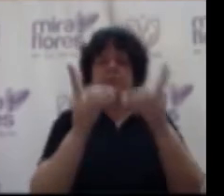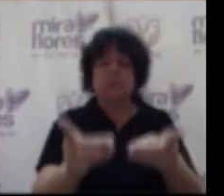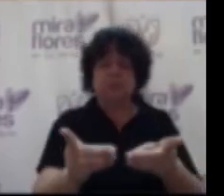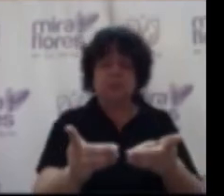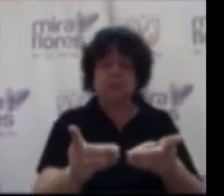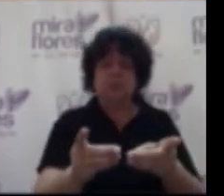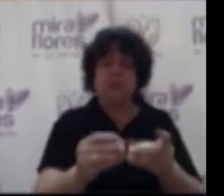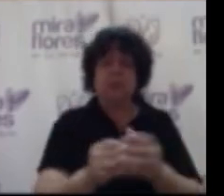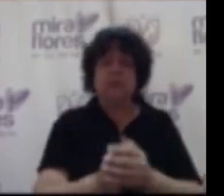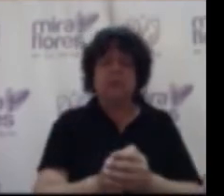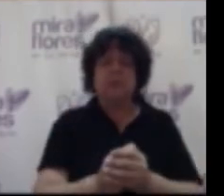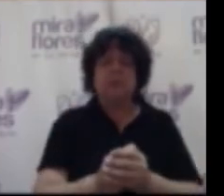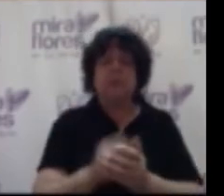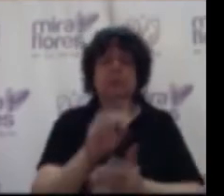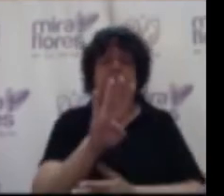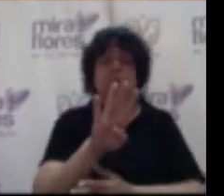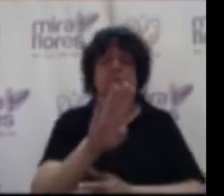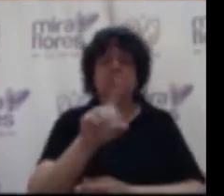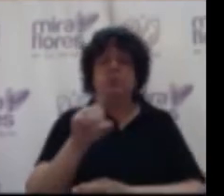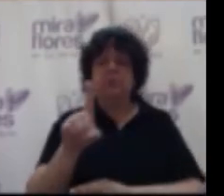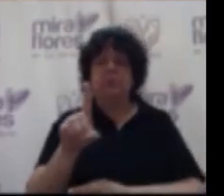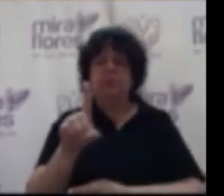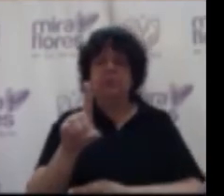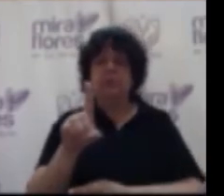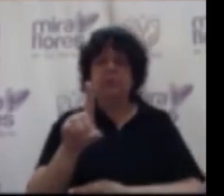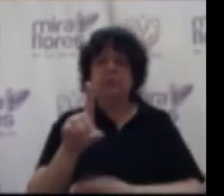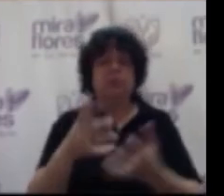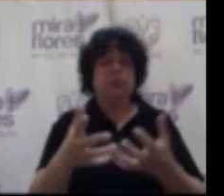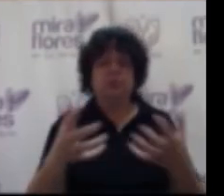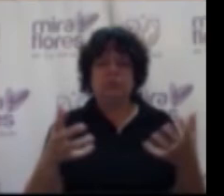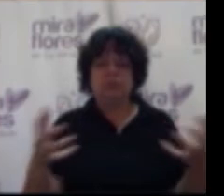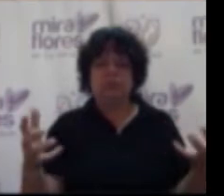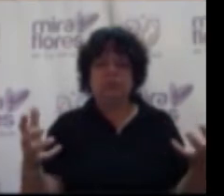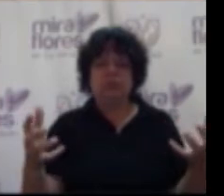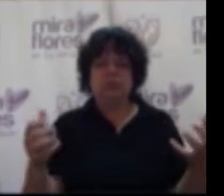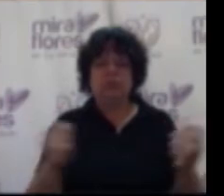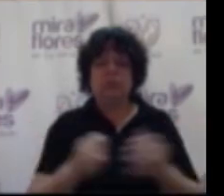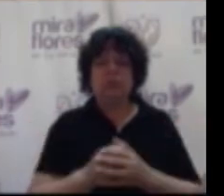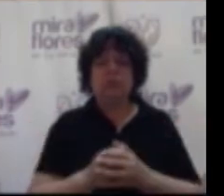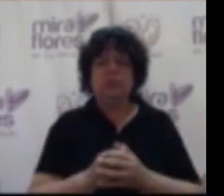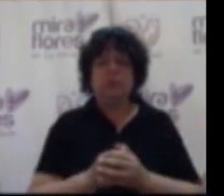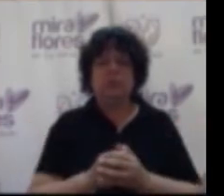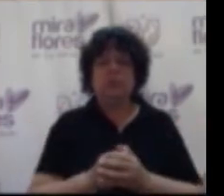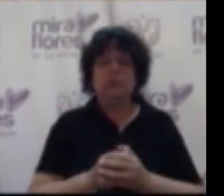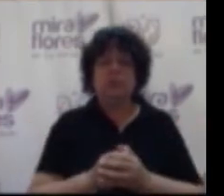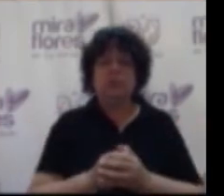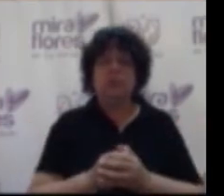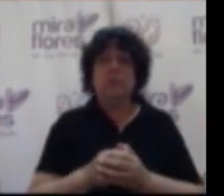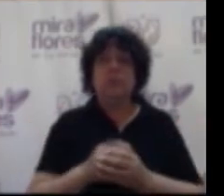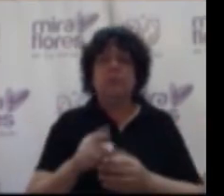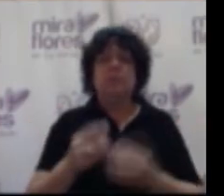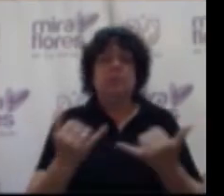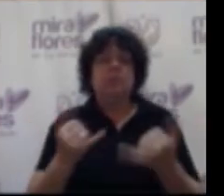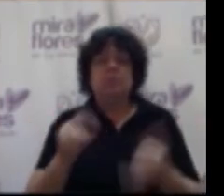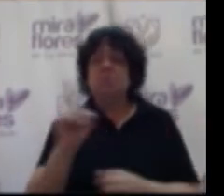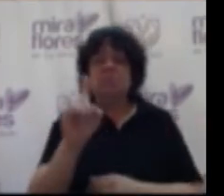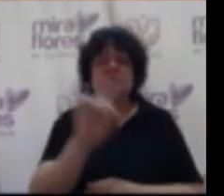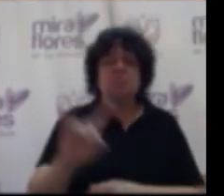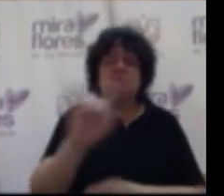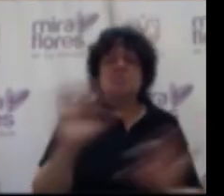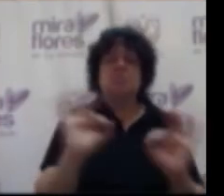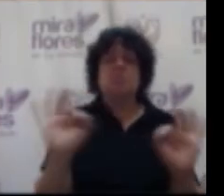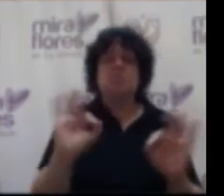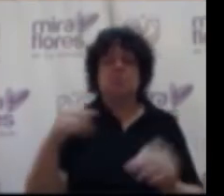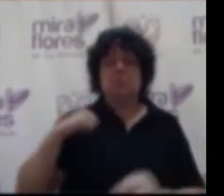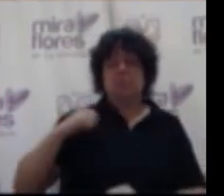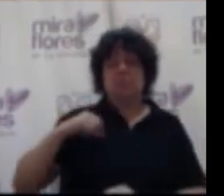consistente y cuarenta y un bienes muebles que es relacionados a unidades vehiculares dadas de baja mediante resolución de